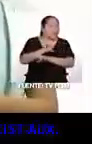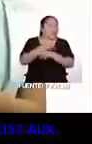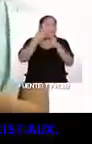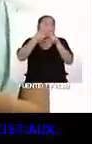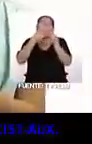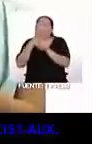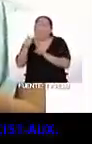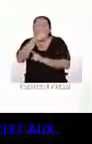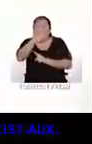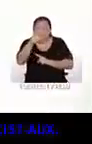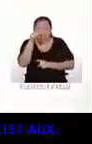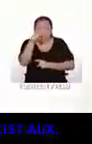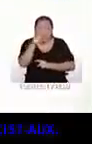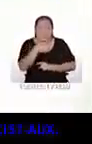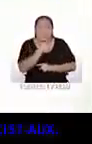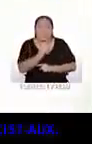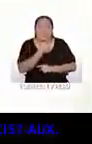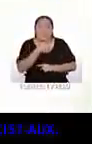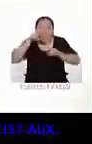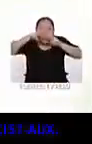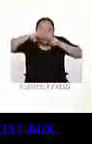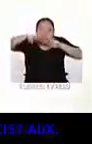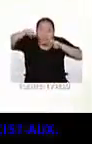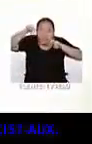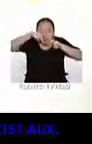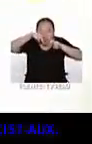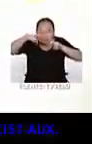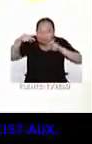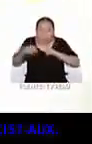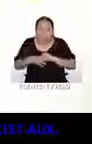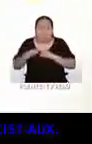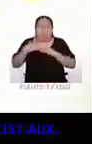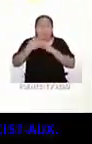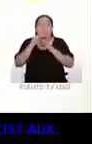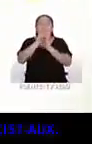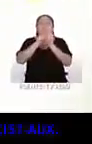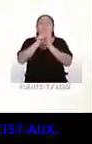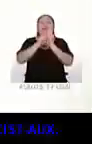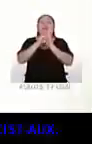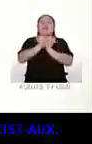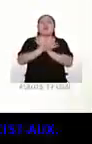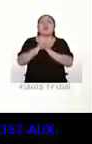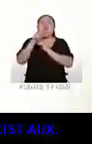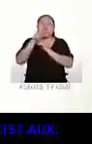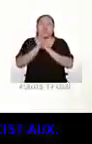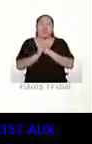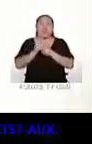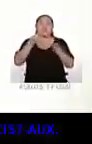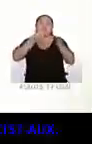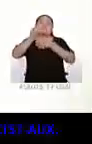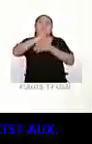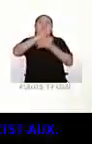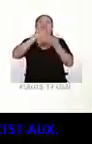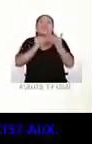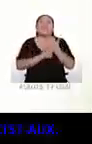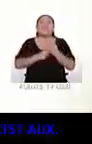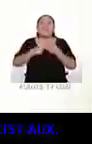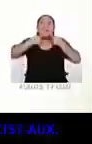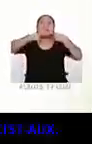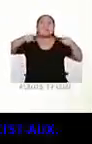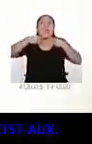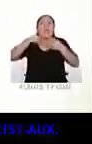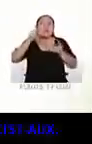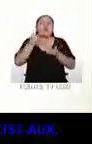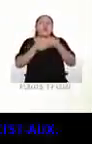o cualquier cosa que te guste. Investiga sobre ella para luego grabar un video donde explique sus características, mensajes y significados.